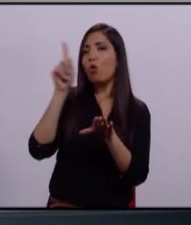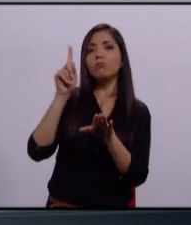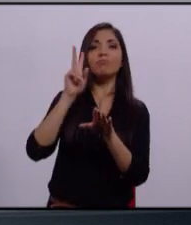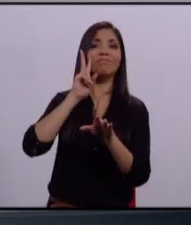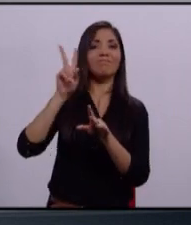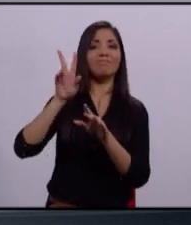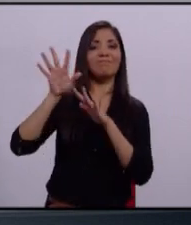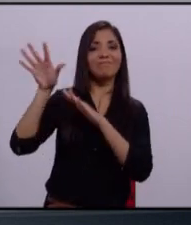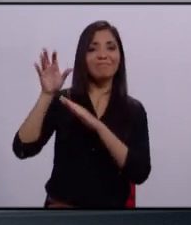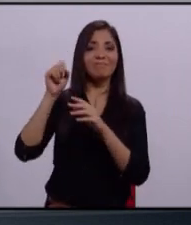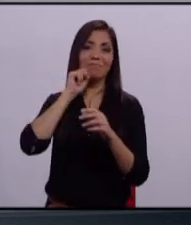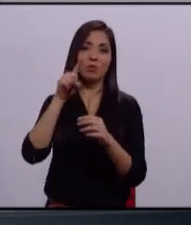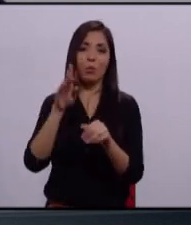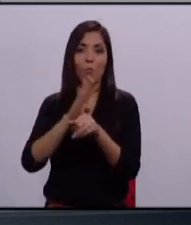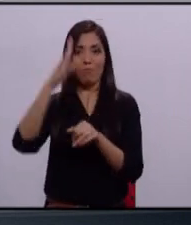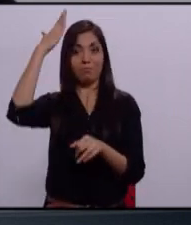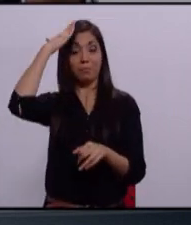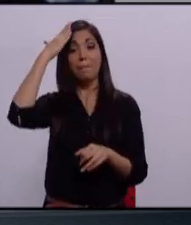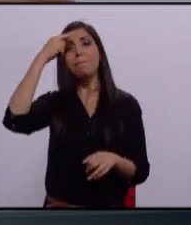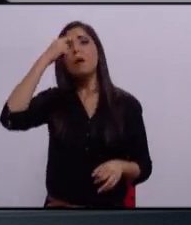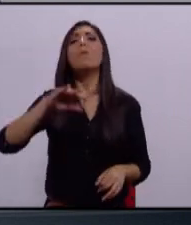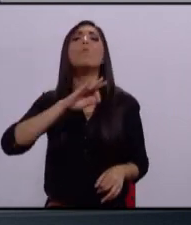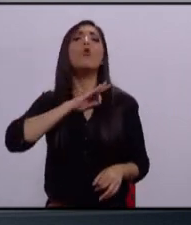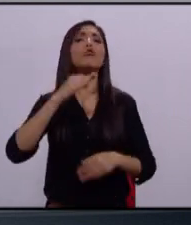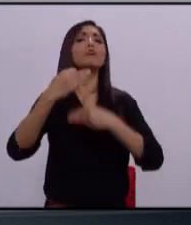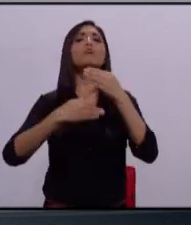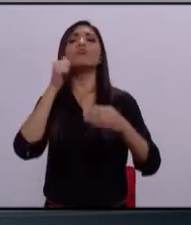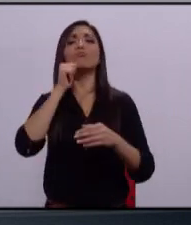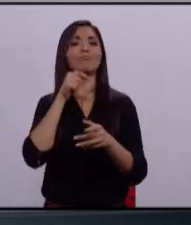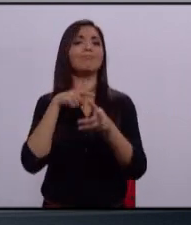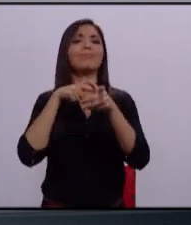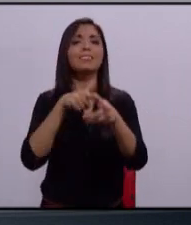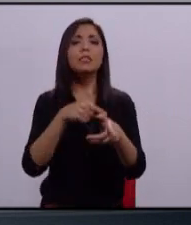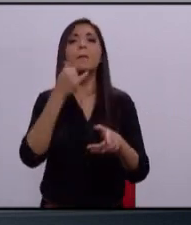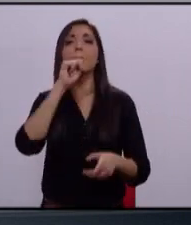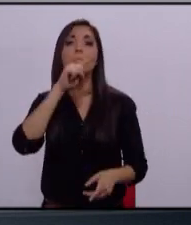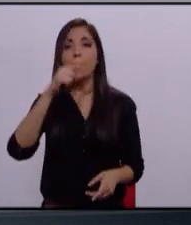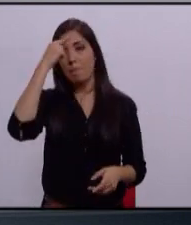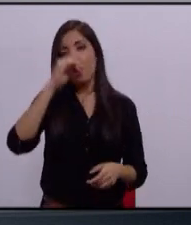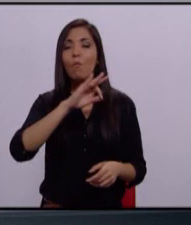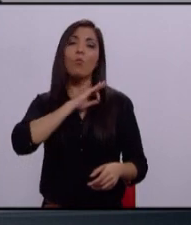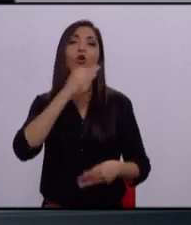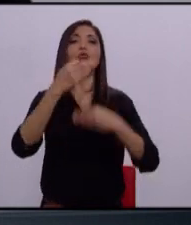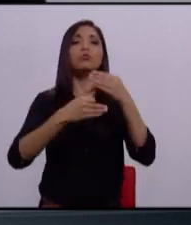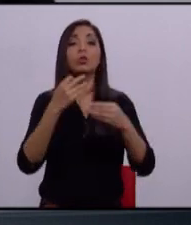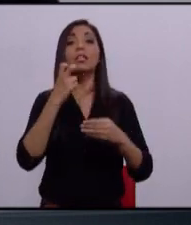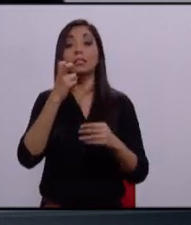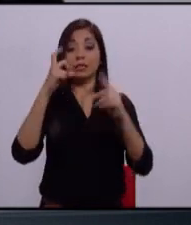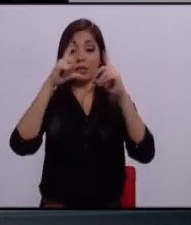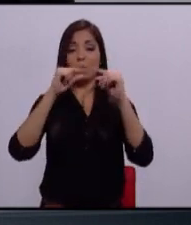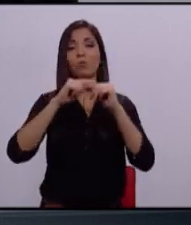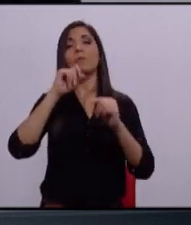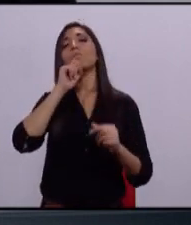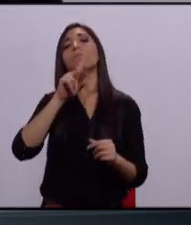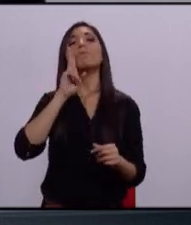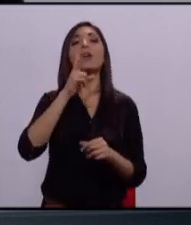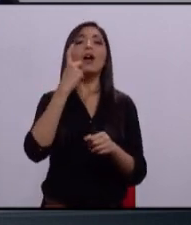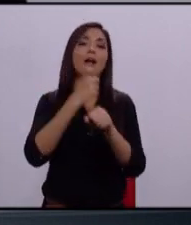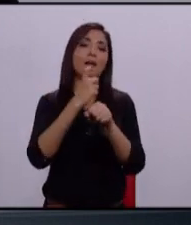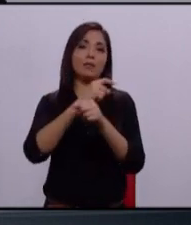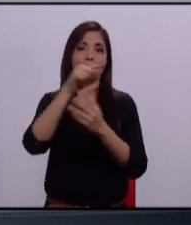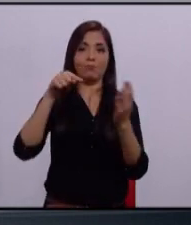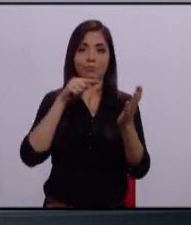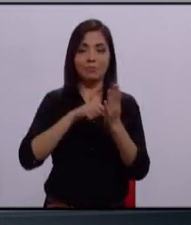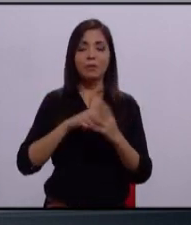protagonista principal, para poder todos salir adelante y generar las mejores condiciones para que Zapopan se gane el lugar que se merece.